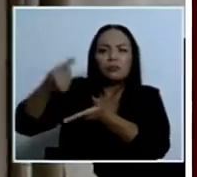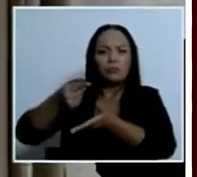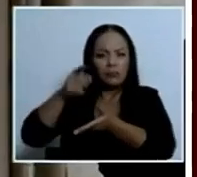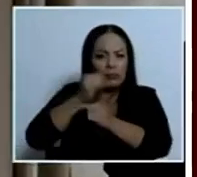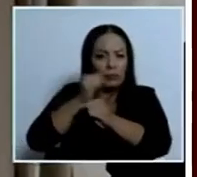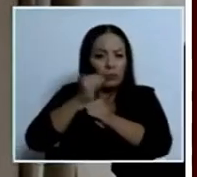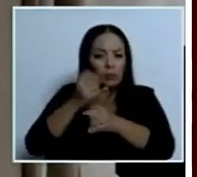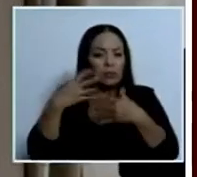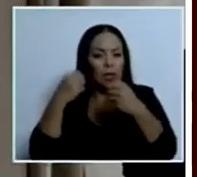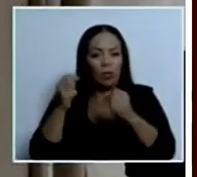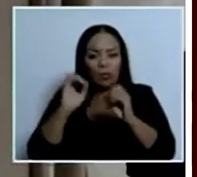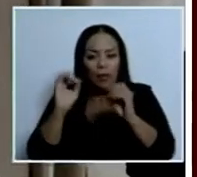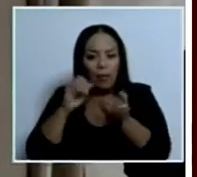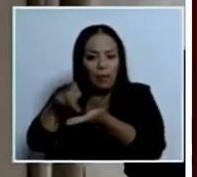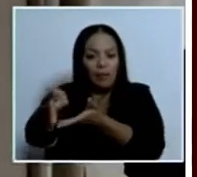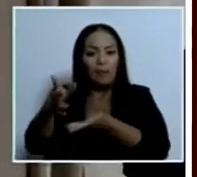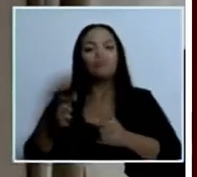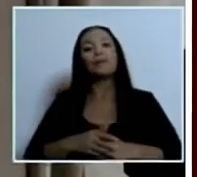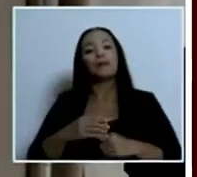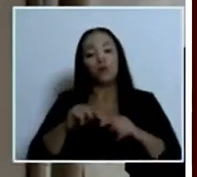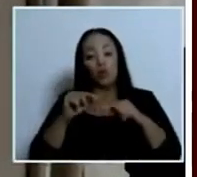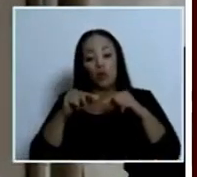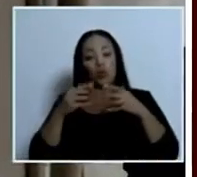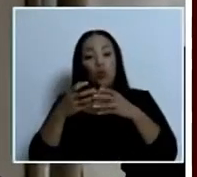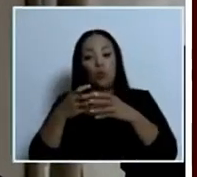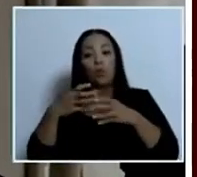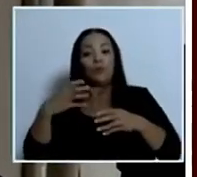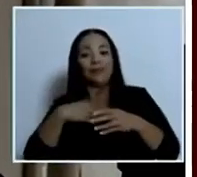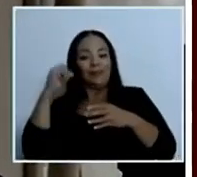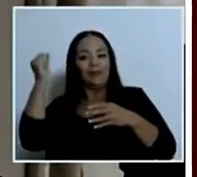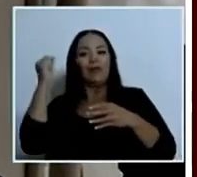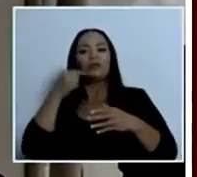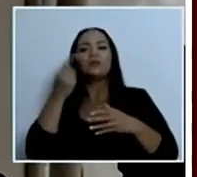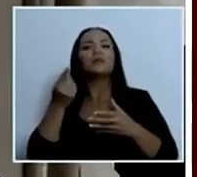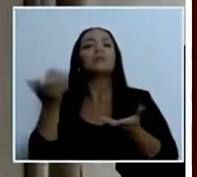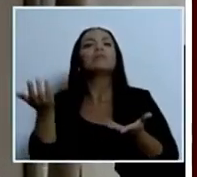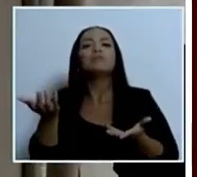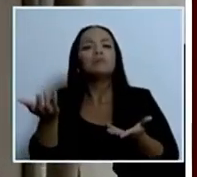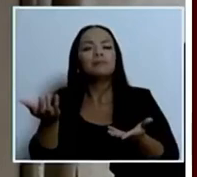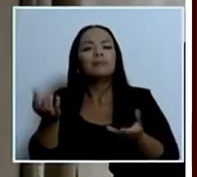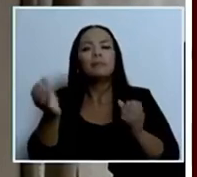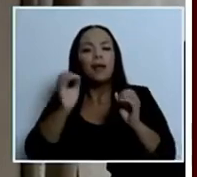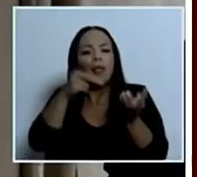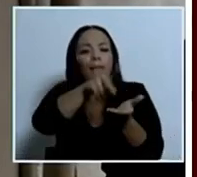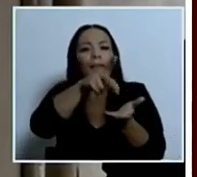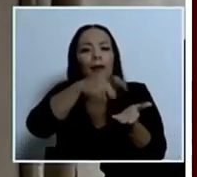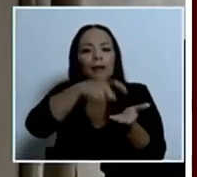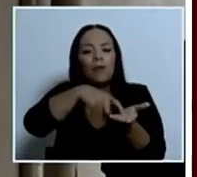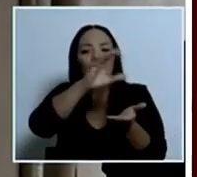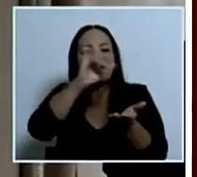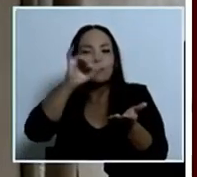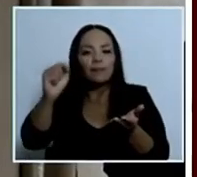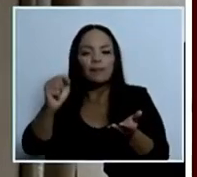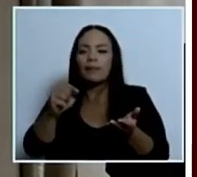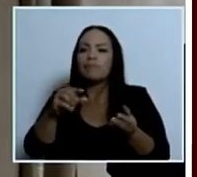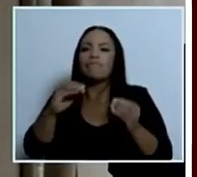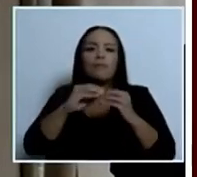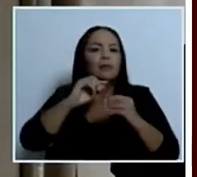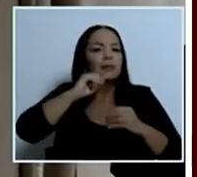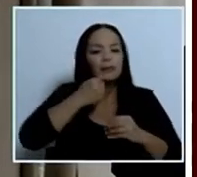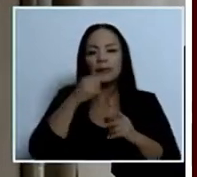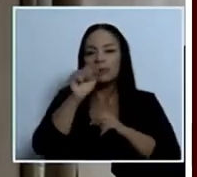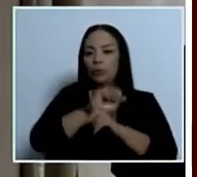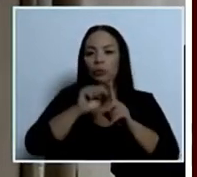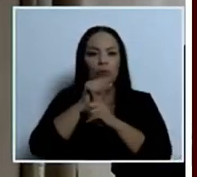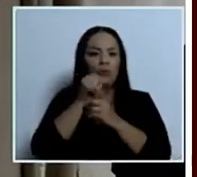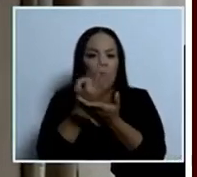salud el Sindicato plantea que esta situación no pagarle la deuda a la Caja agrava la situación financiera aún más de la institución son